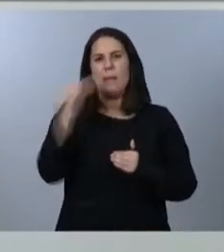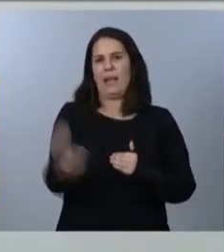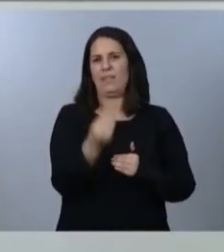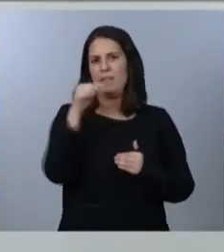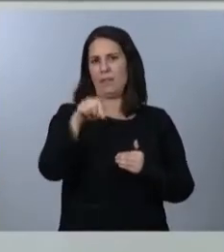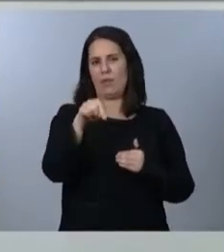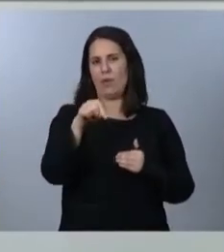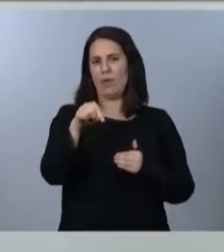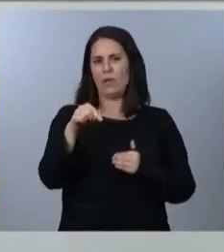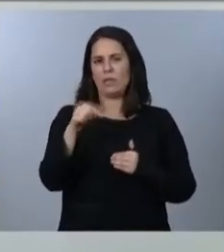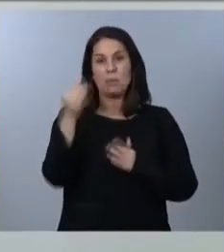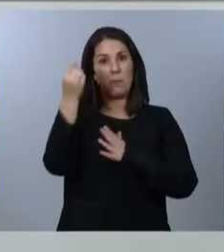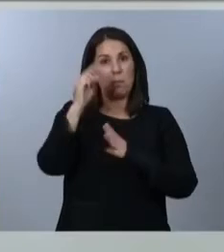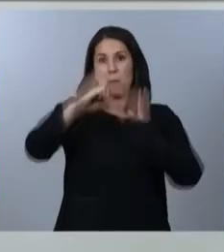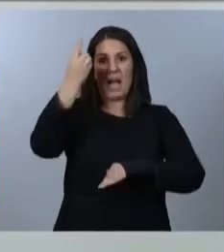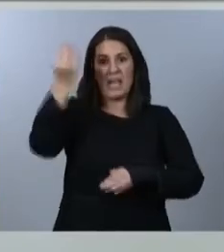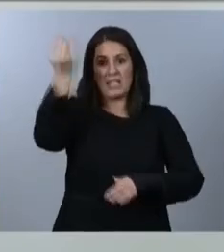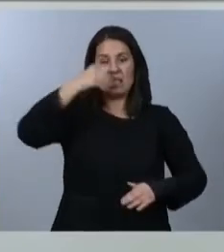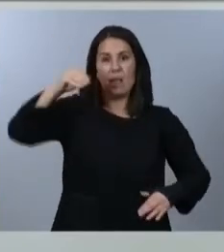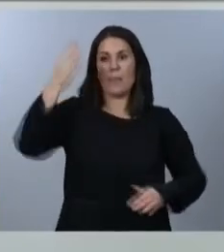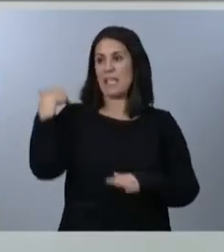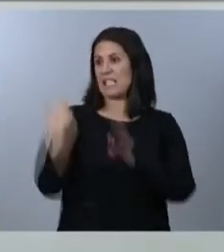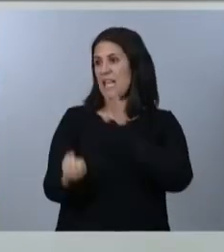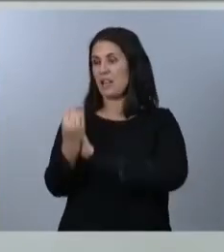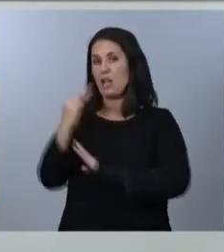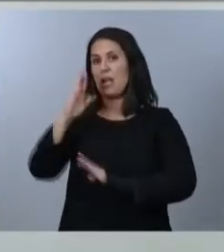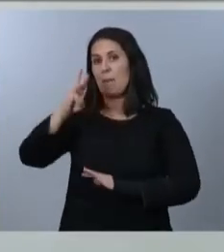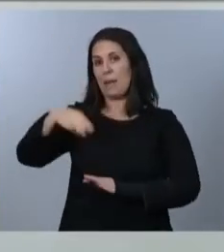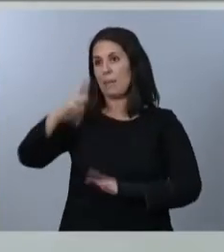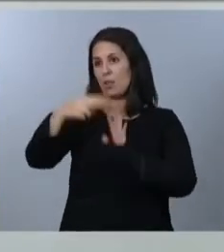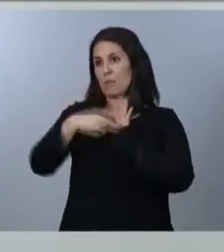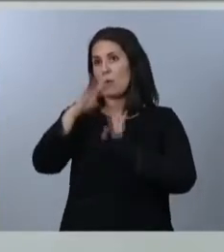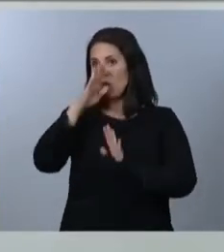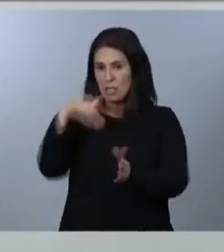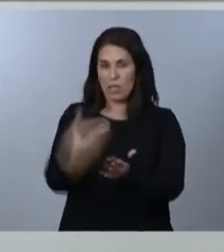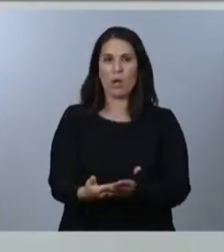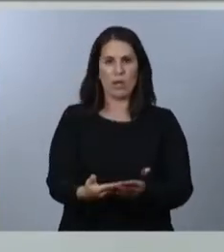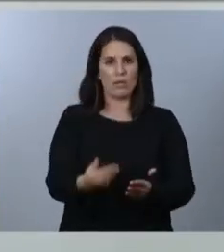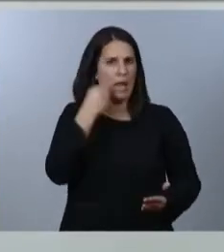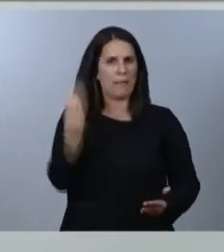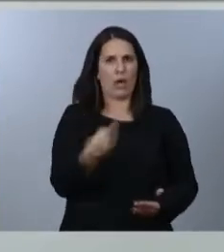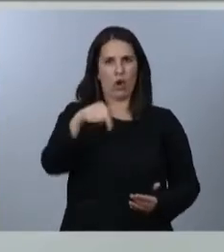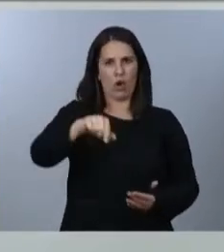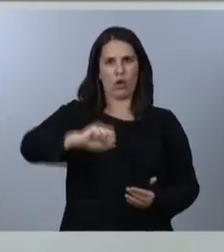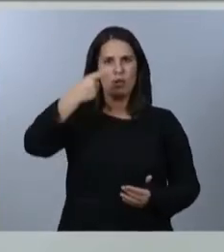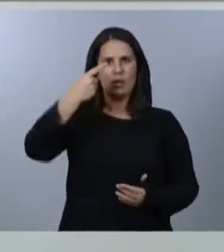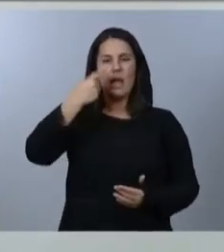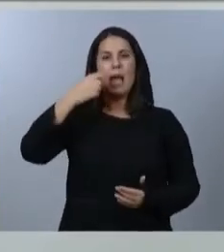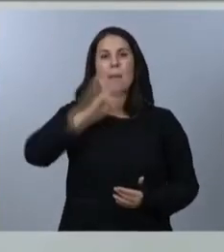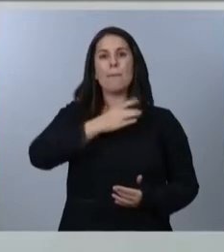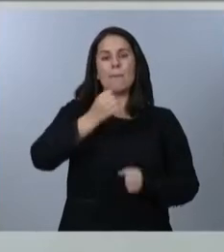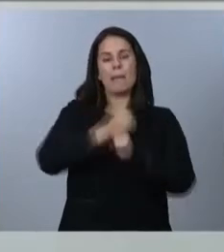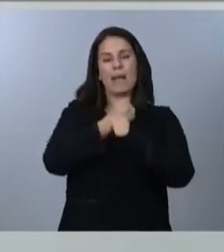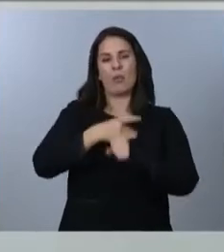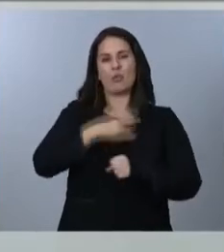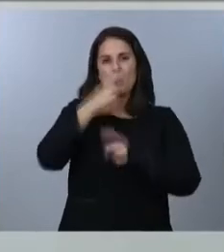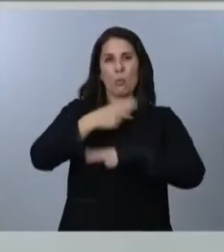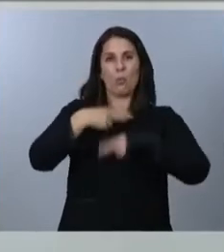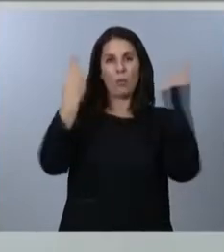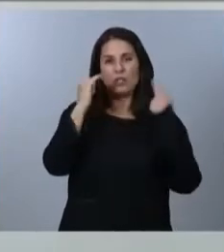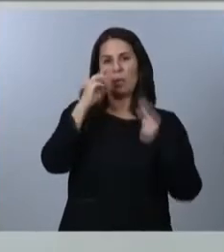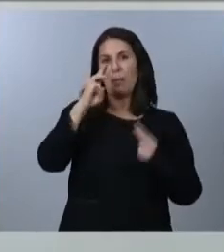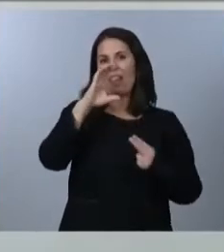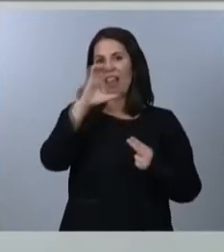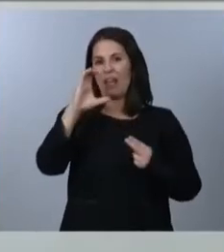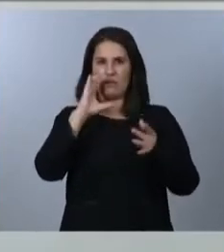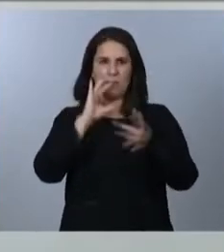desde la creación del IPREM en el año 2004. Subiremos el sueldo a los empleados públicos, conforme al IPC, subiremos también